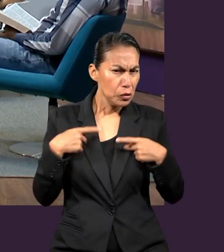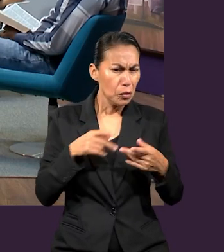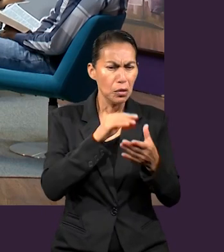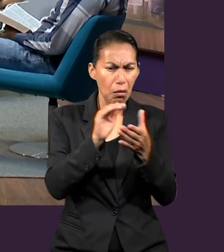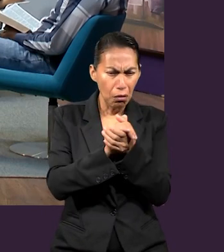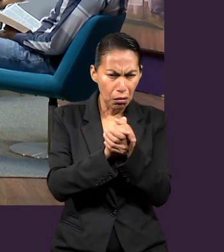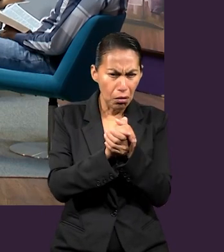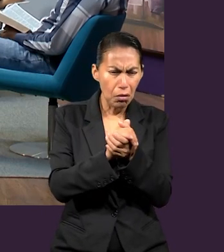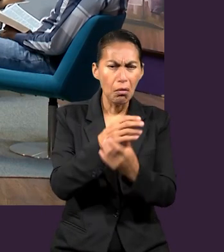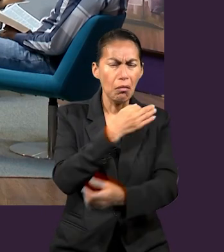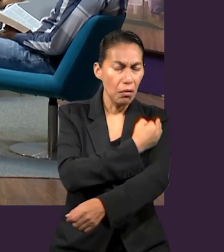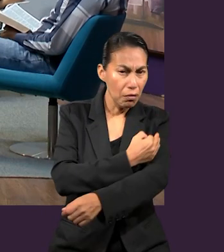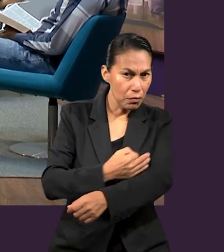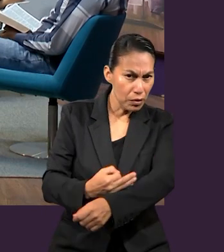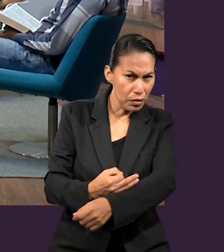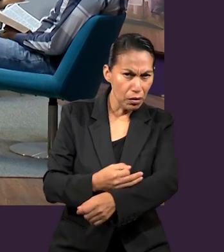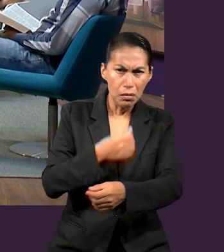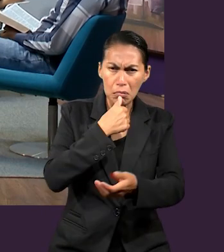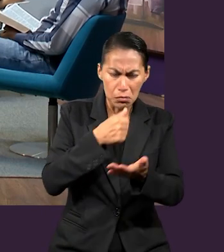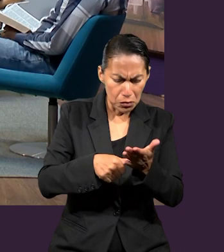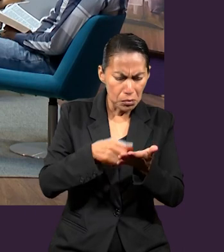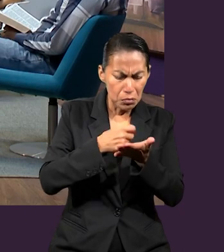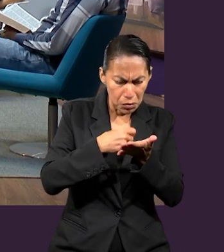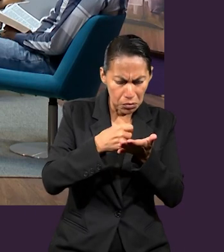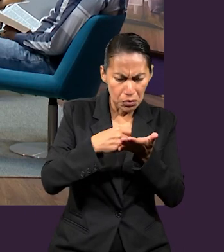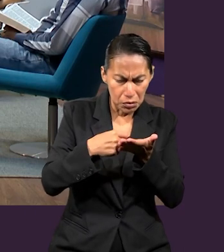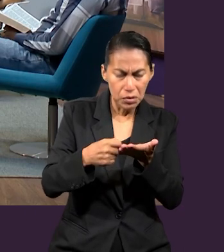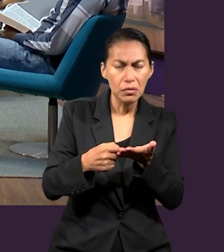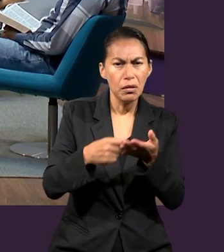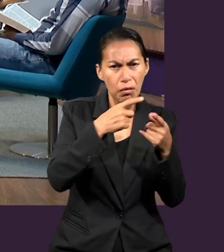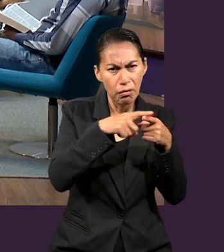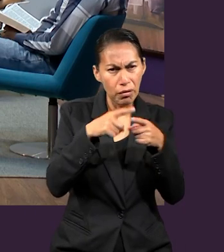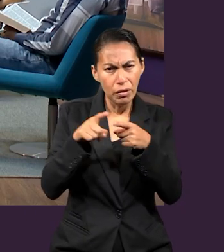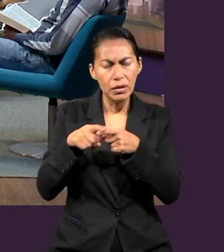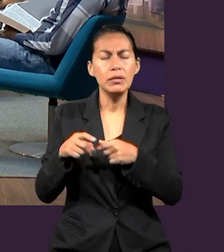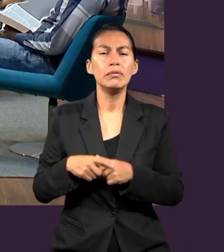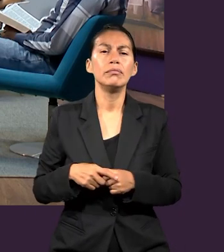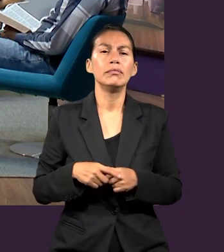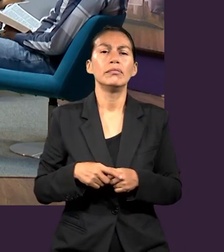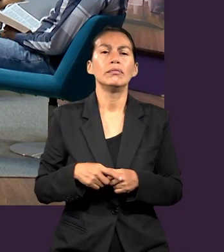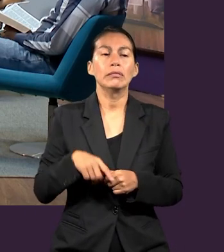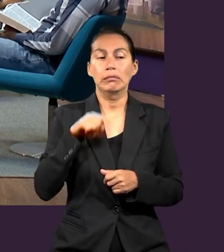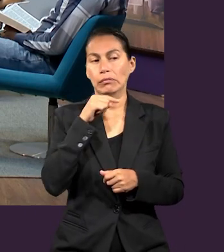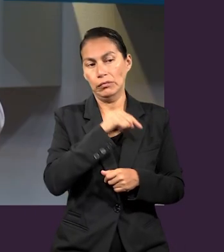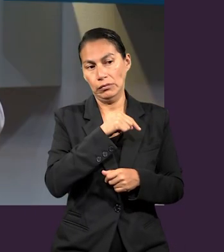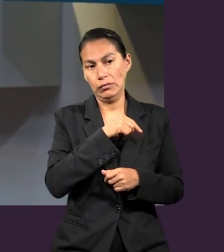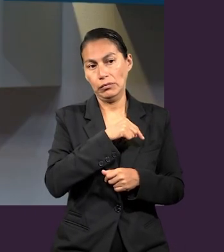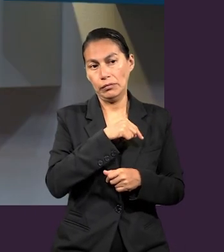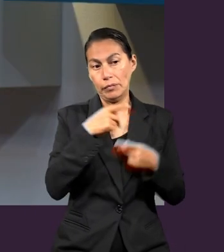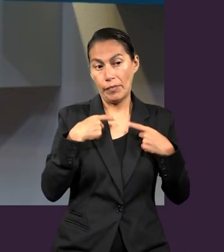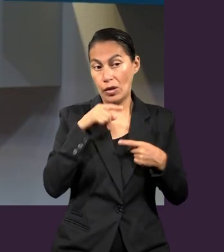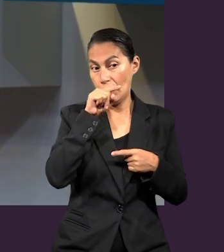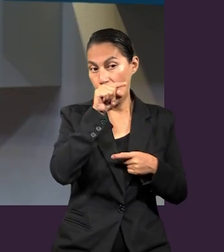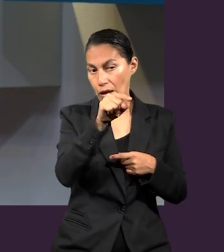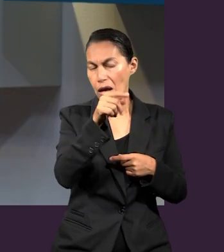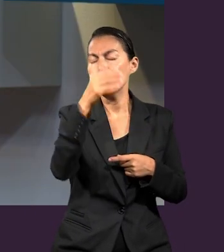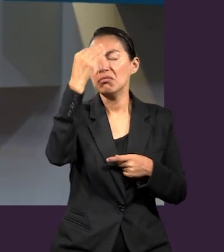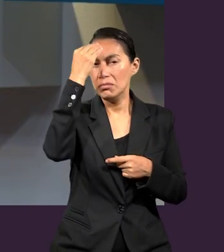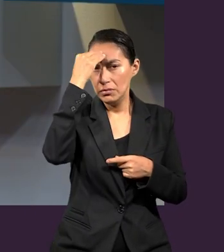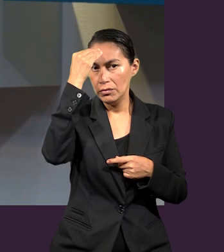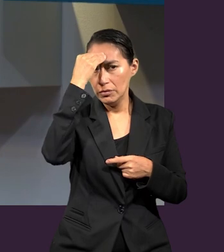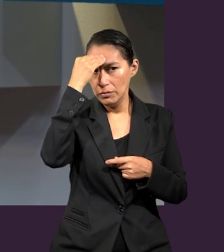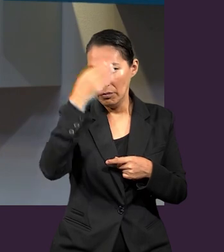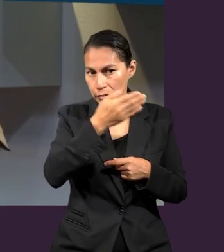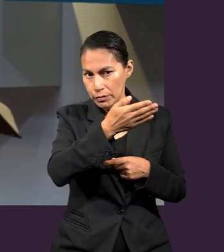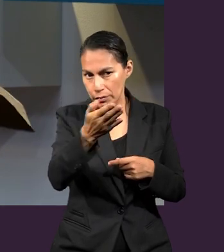a parejas, familias. Entonces, escribe la carta porque conoce a la